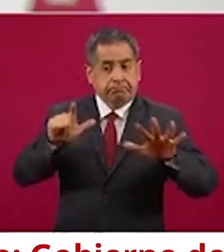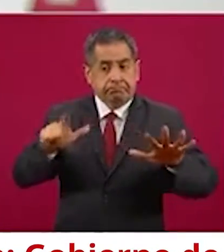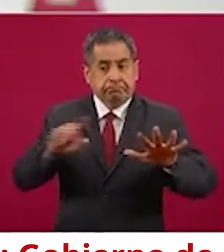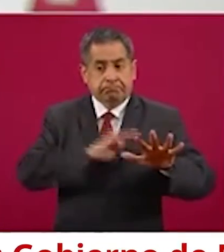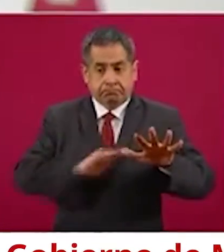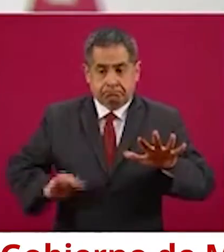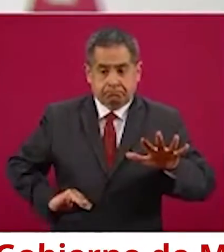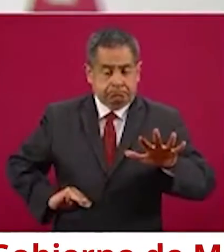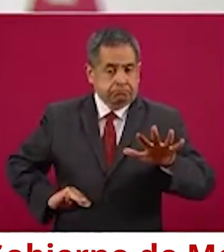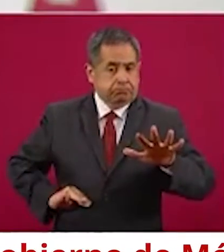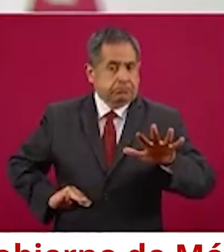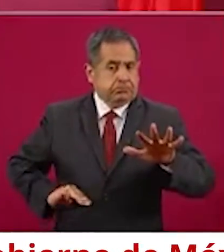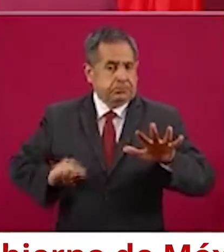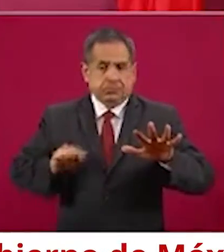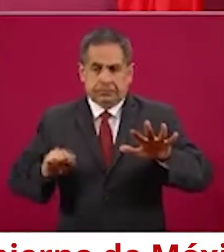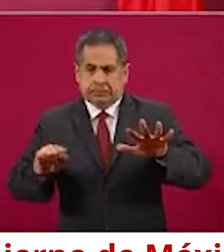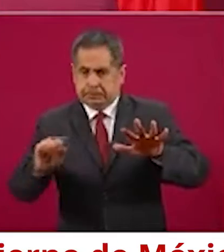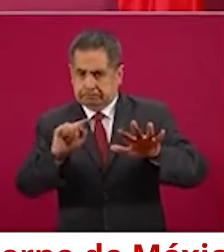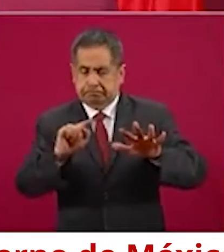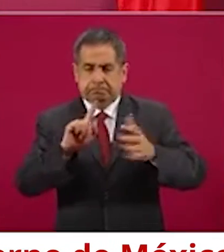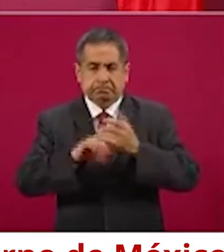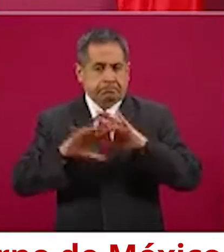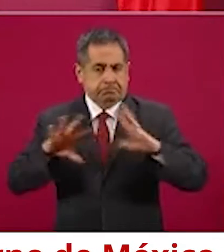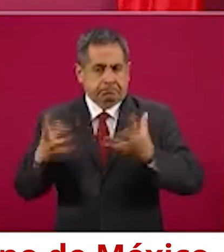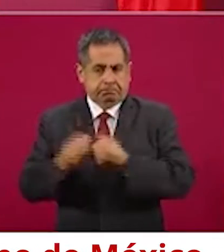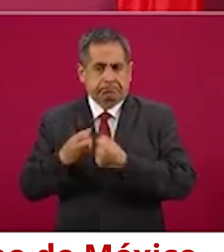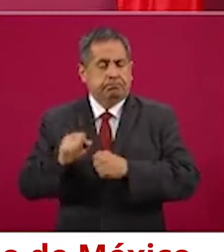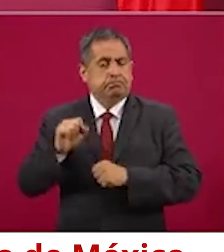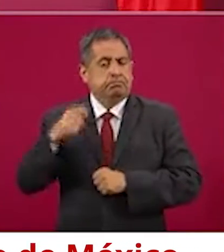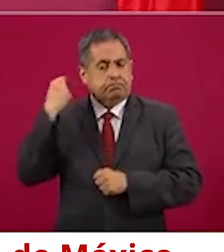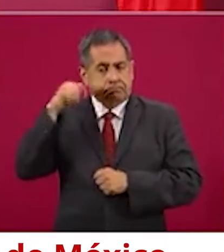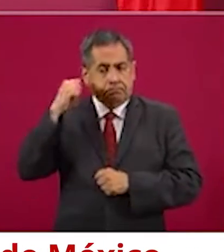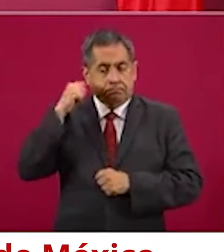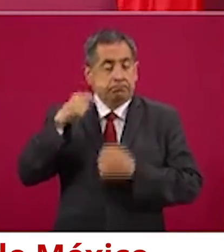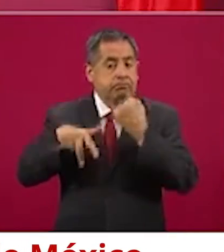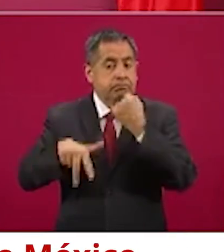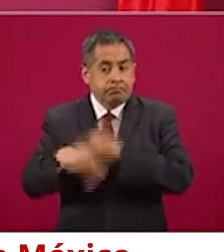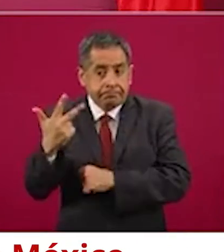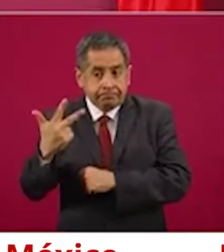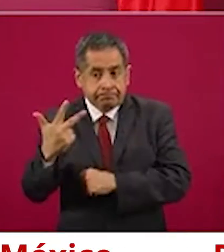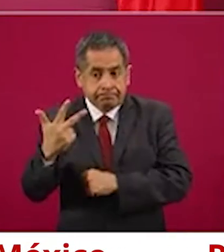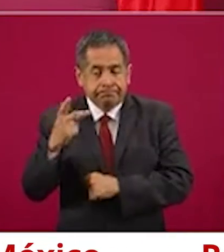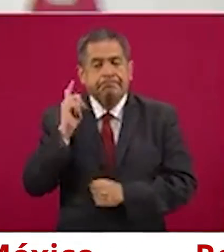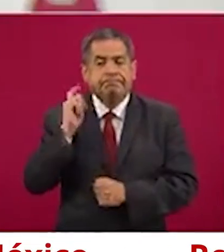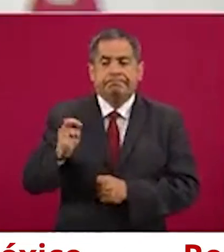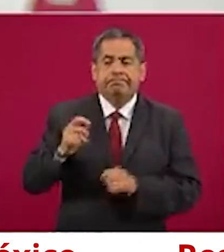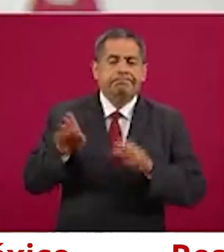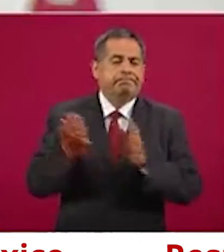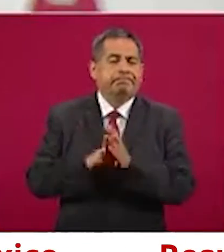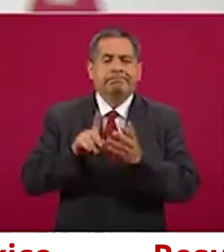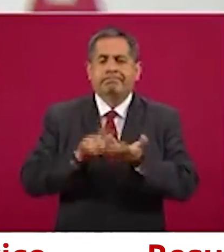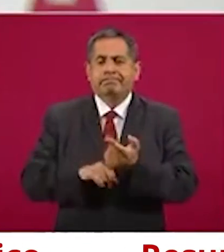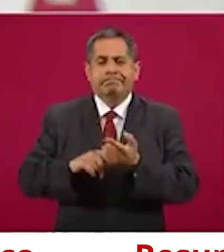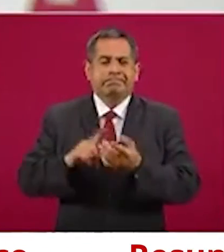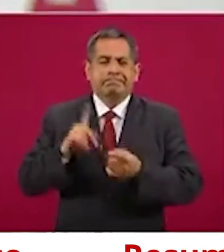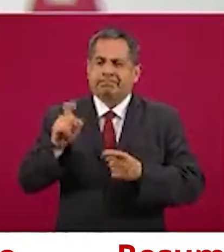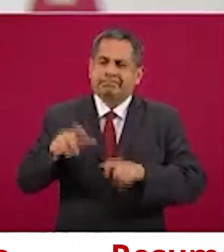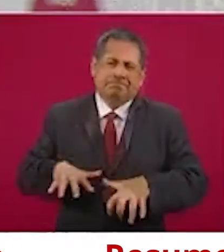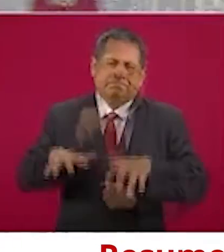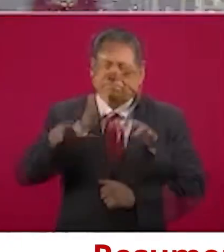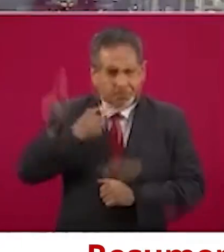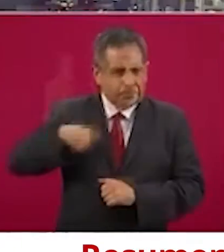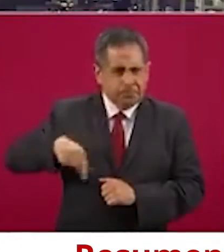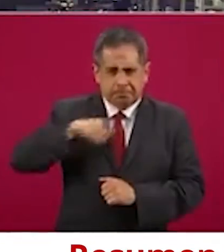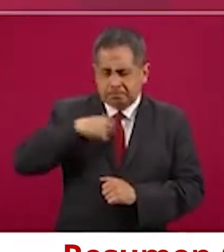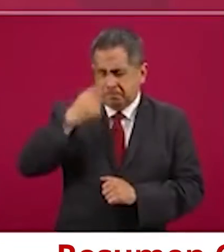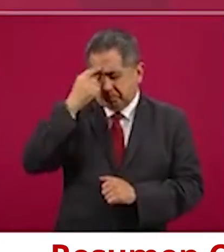que conforman el estado de Tabasco, trece, se encuentran con una afectación severa.